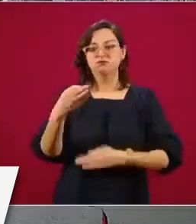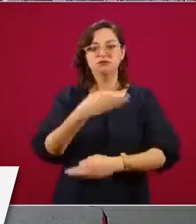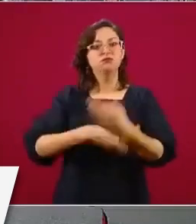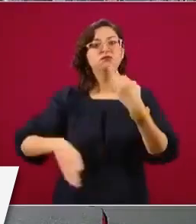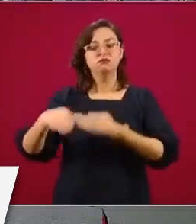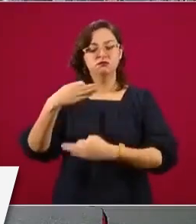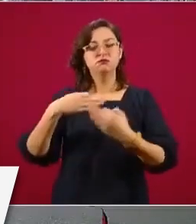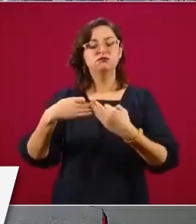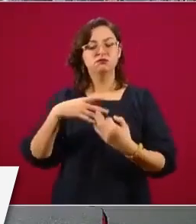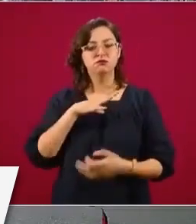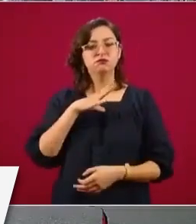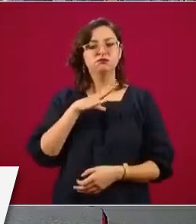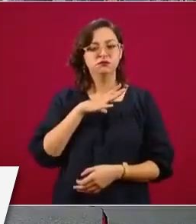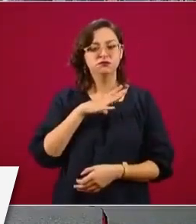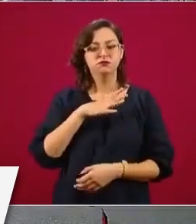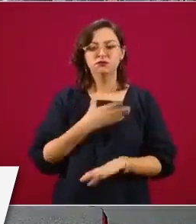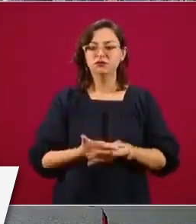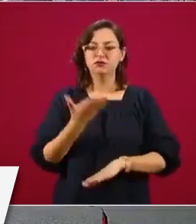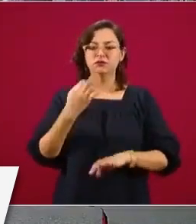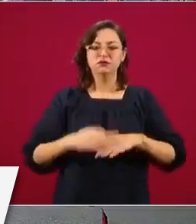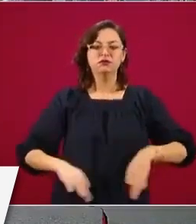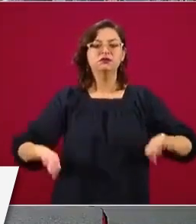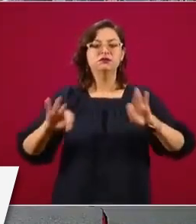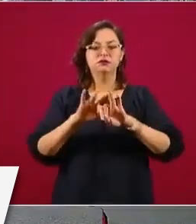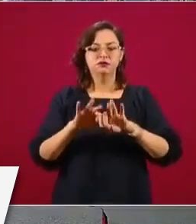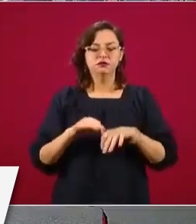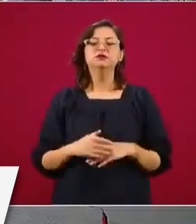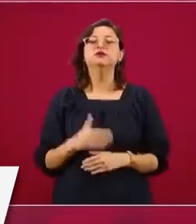y es fundamental. Entonces, sí vamos avanzando.